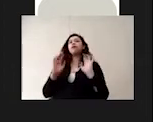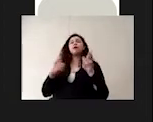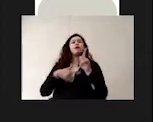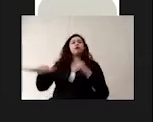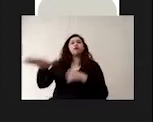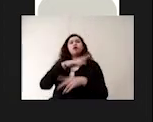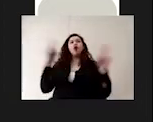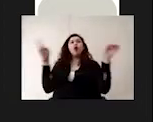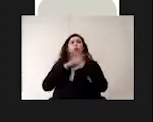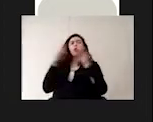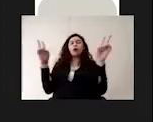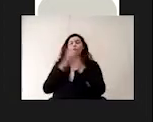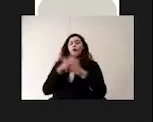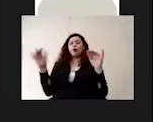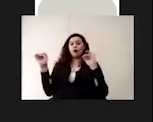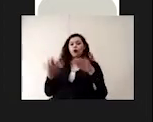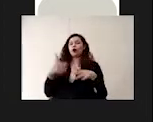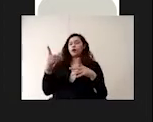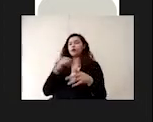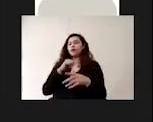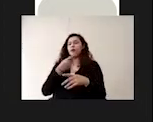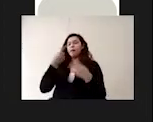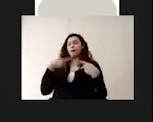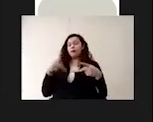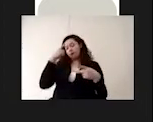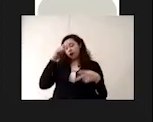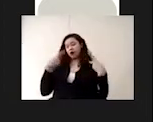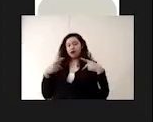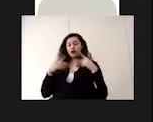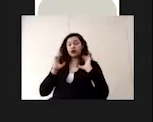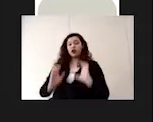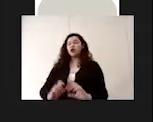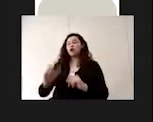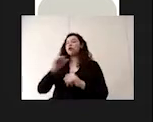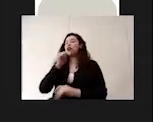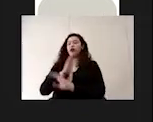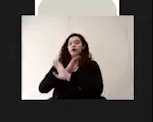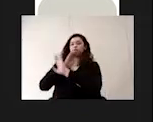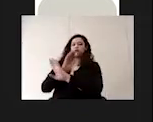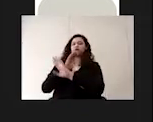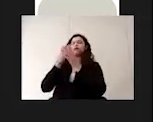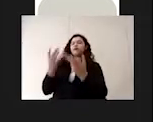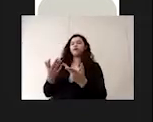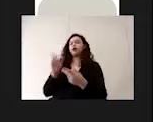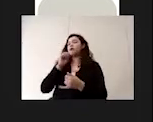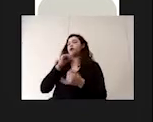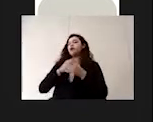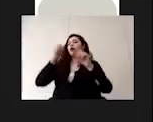ventilada para evitar intoxicaciones y para ello debemos mantener las ventanas abiertas.